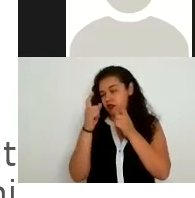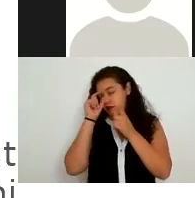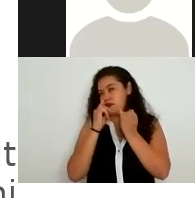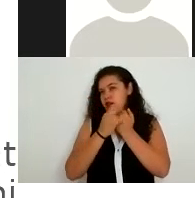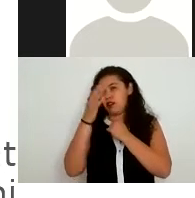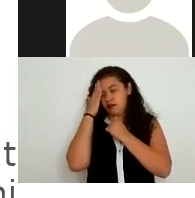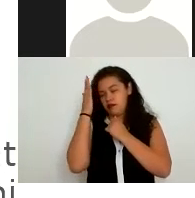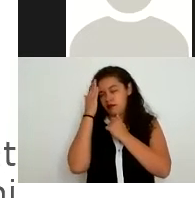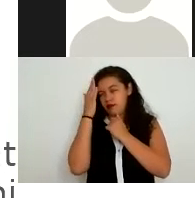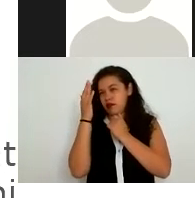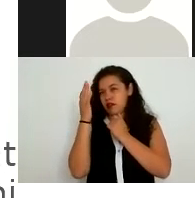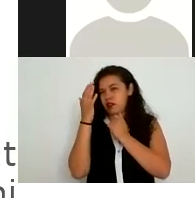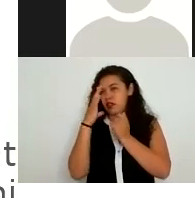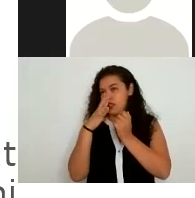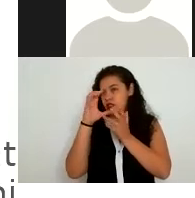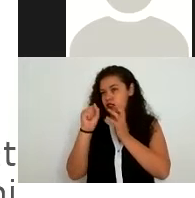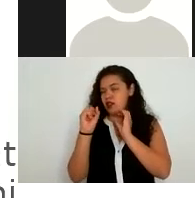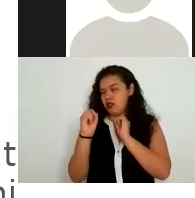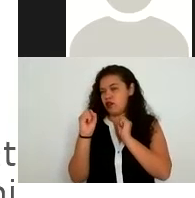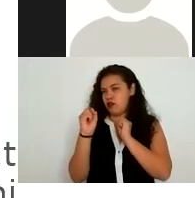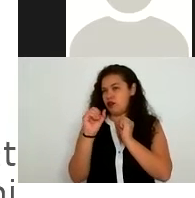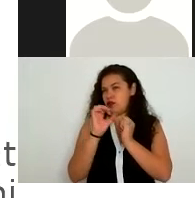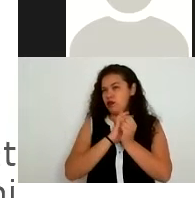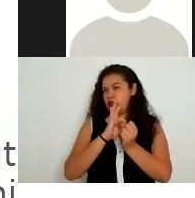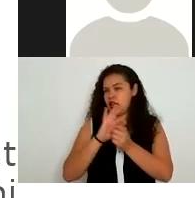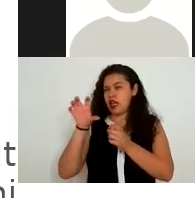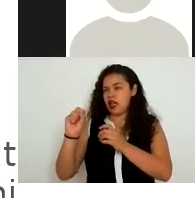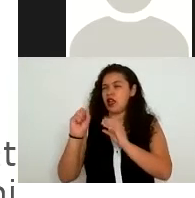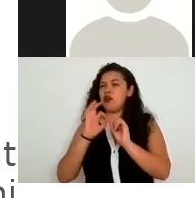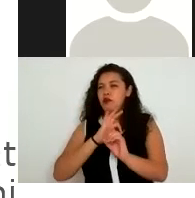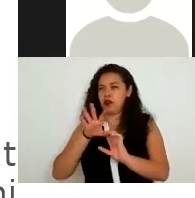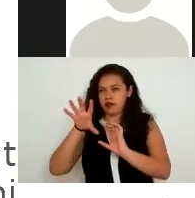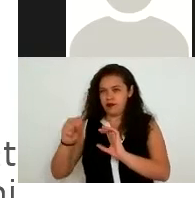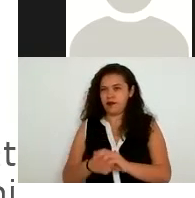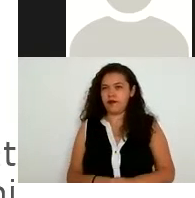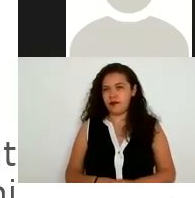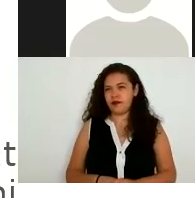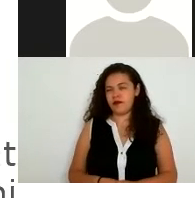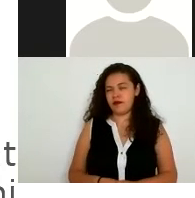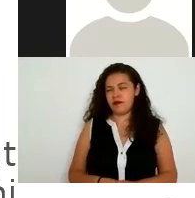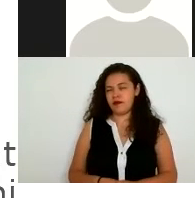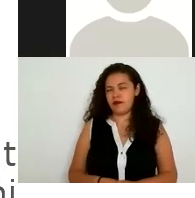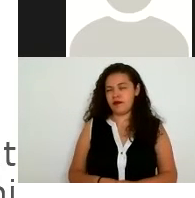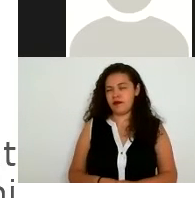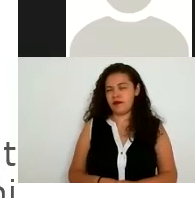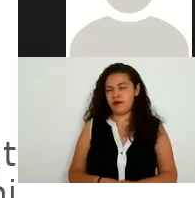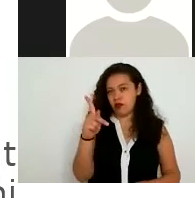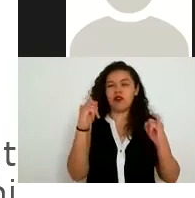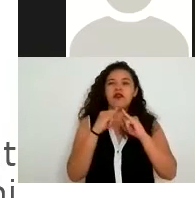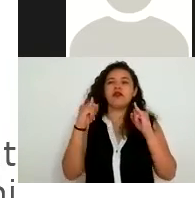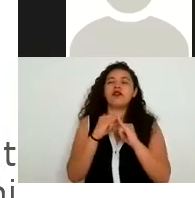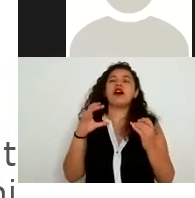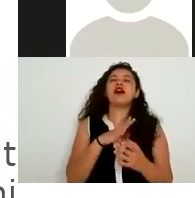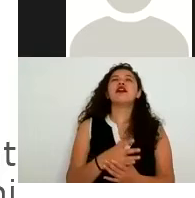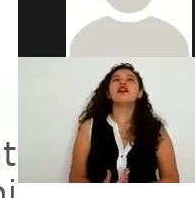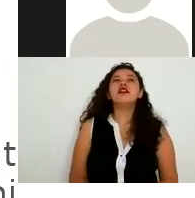sujetó o su tratamiento es muy importante este punto porque no sé si en sus instituciones en el caso en donde se esté